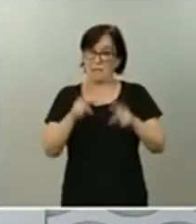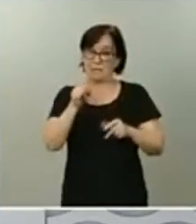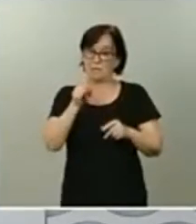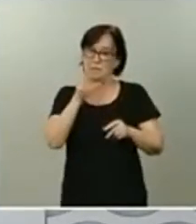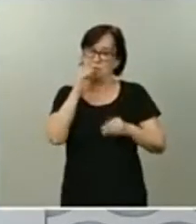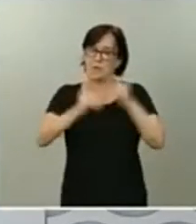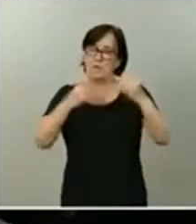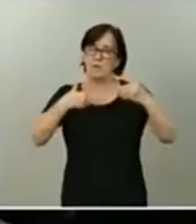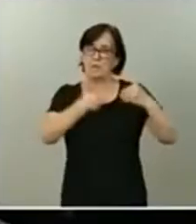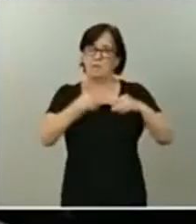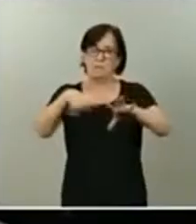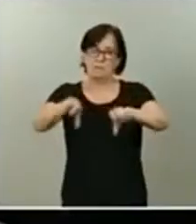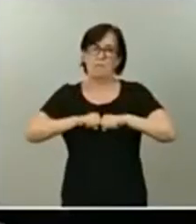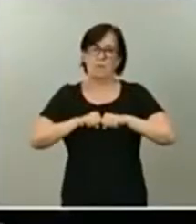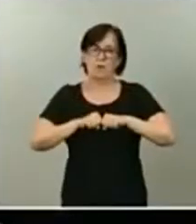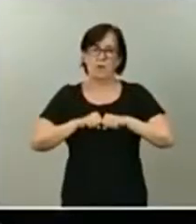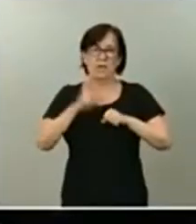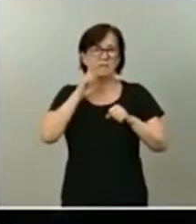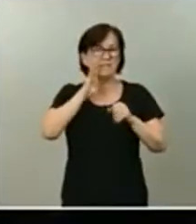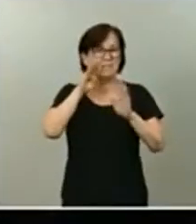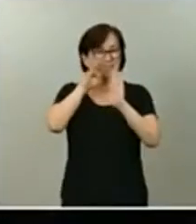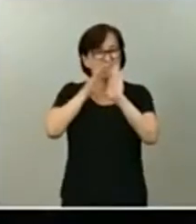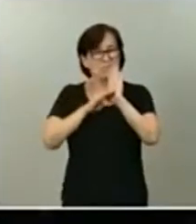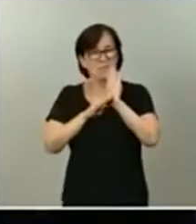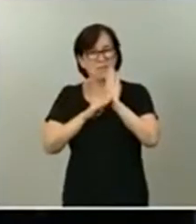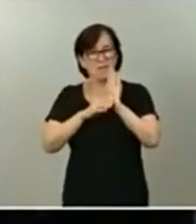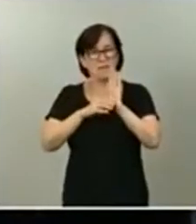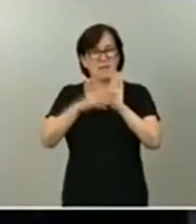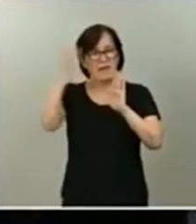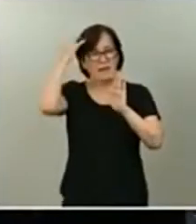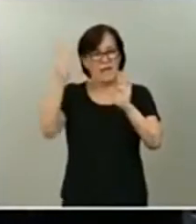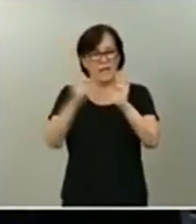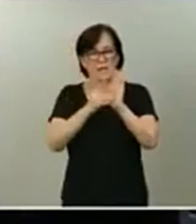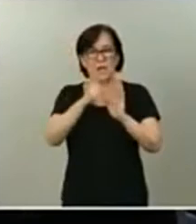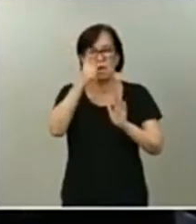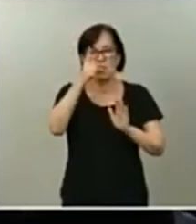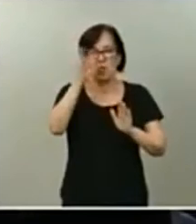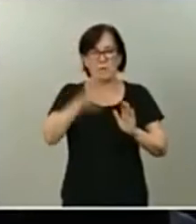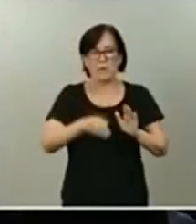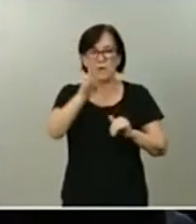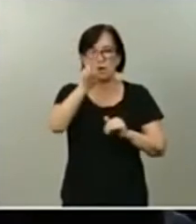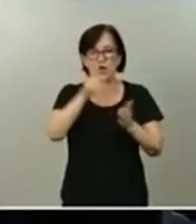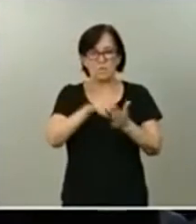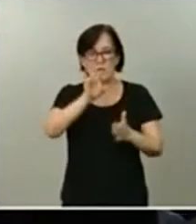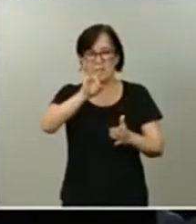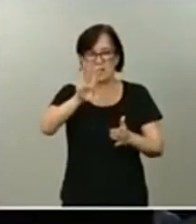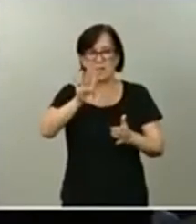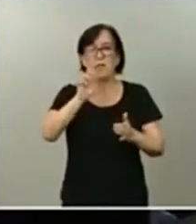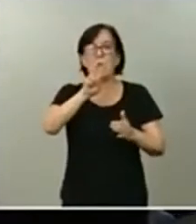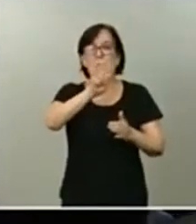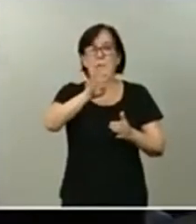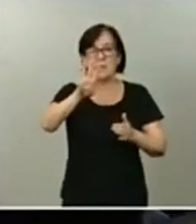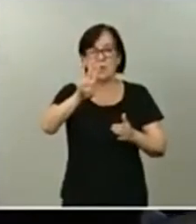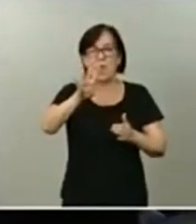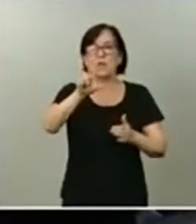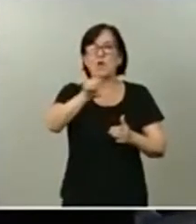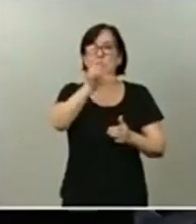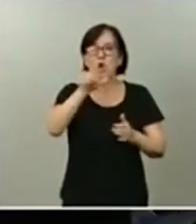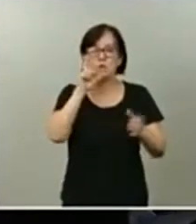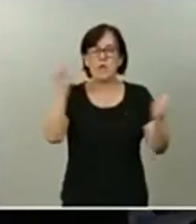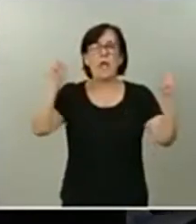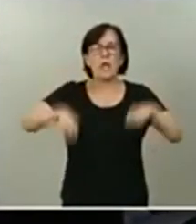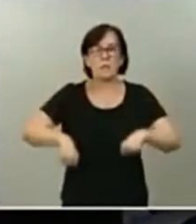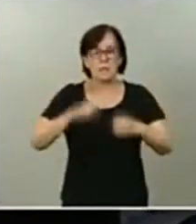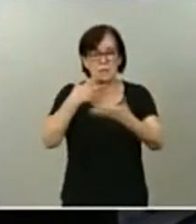en los términos que se establecen en el Real Decreto 1 barra 2015, de 24 de julio, por el que se aprobó el texto